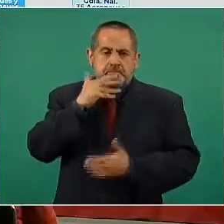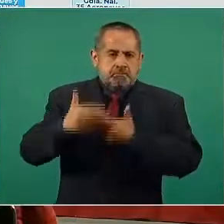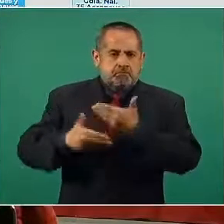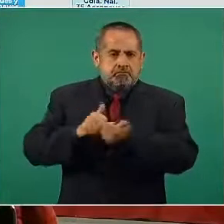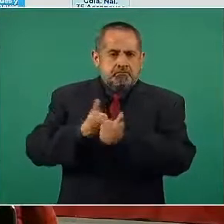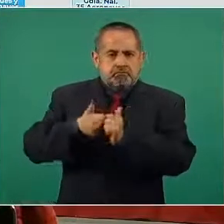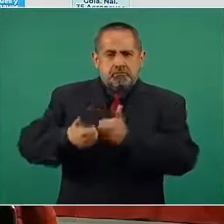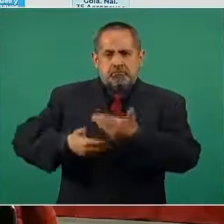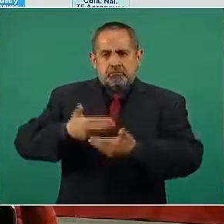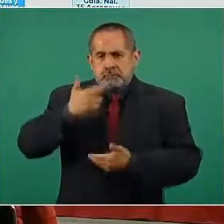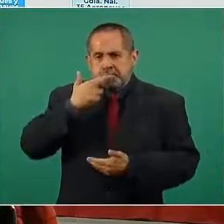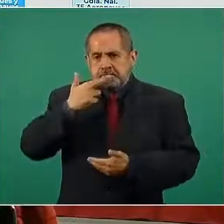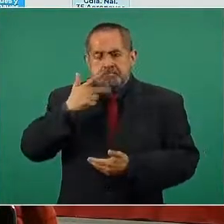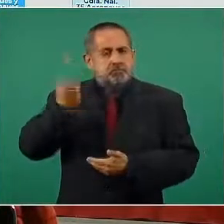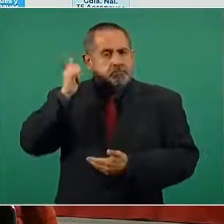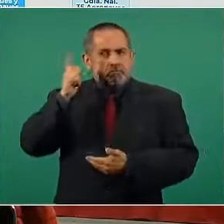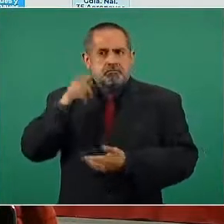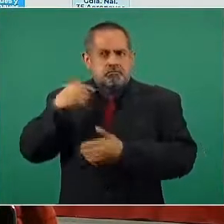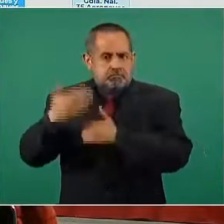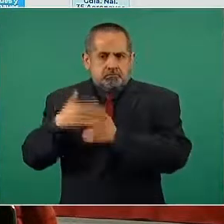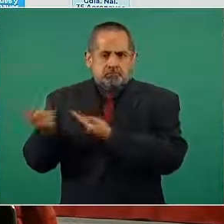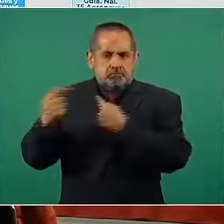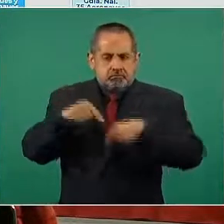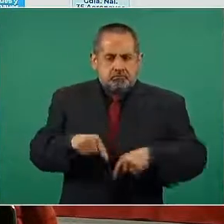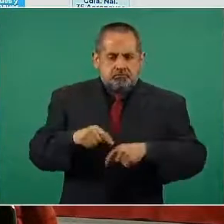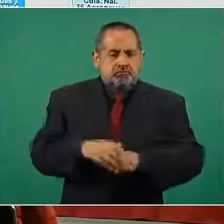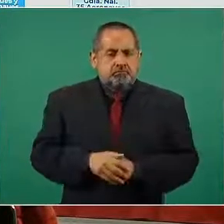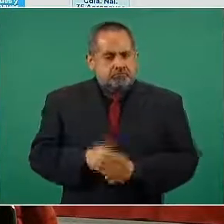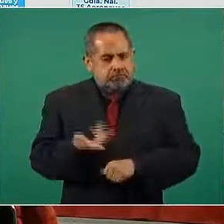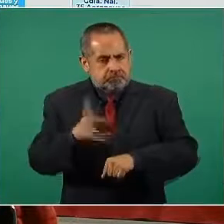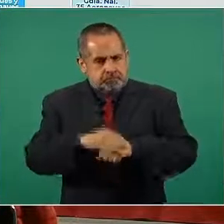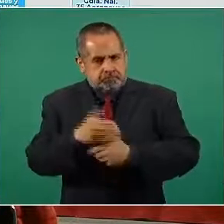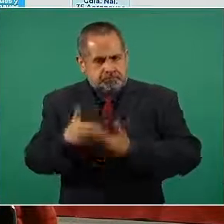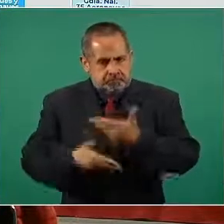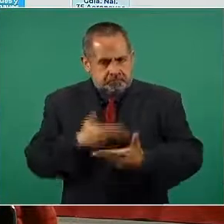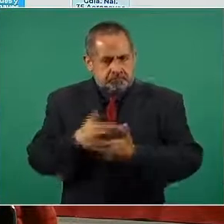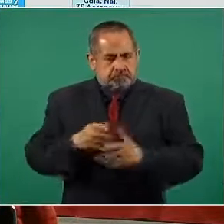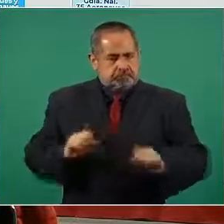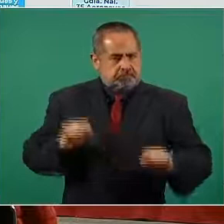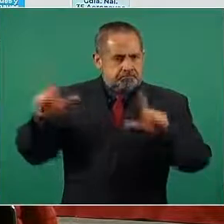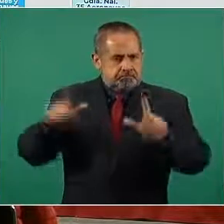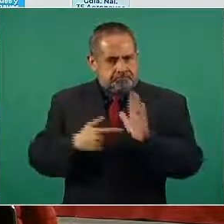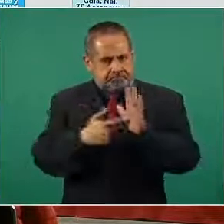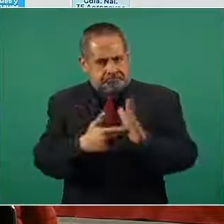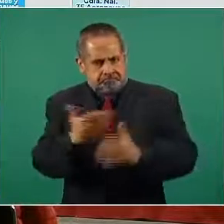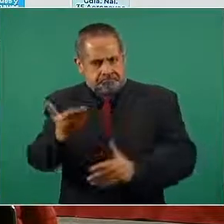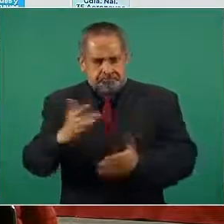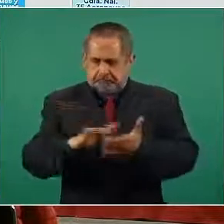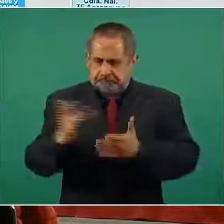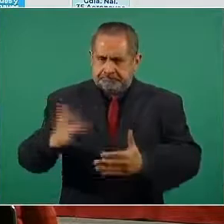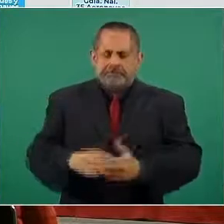rápidamente y espero estar pronto con ustedes. Me ha permitido hacer la presentación en este momento. Muchas gracias.